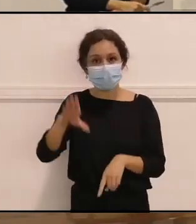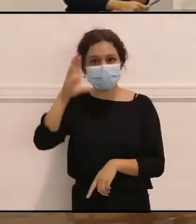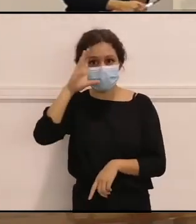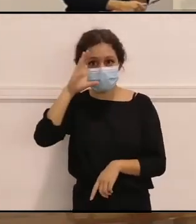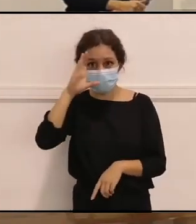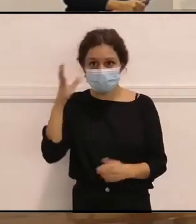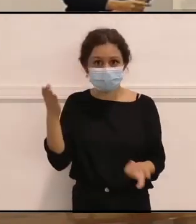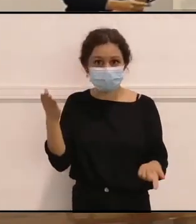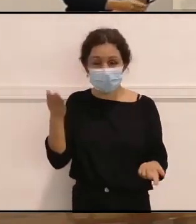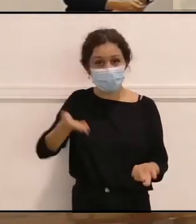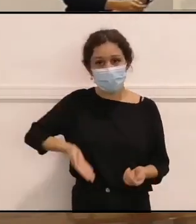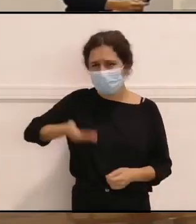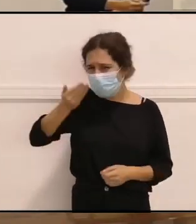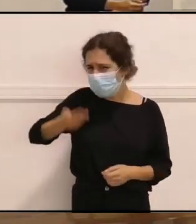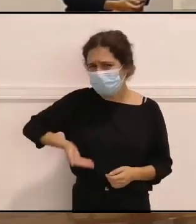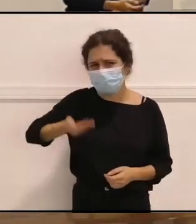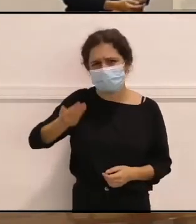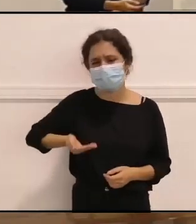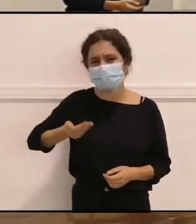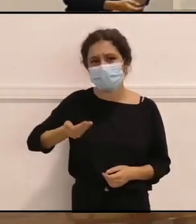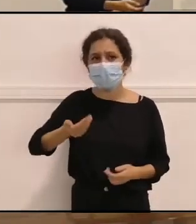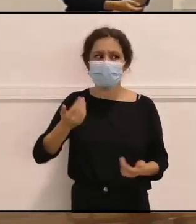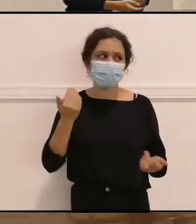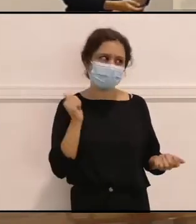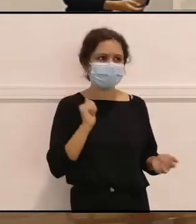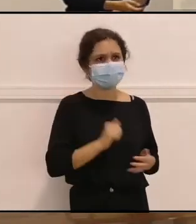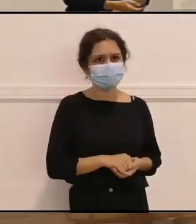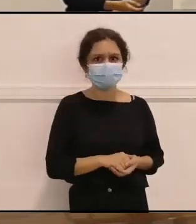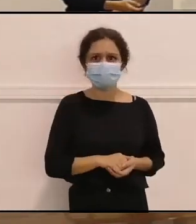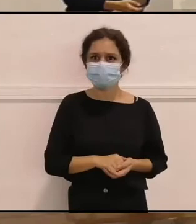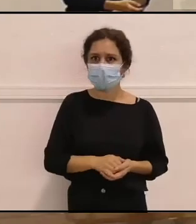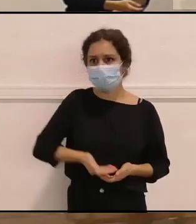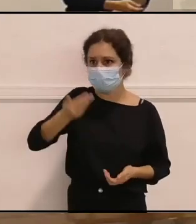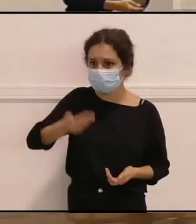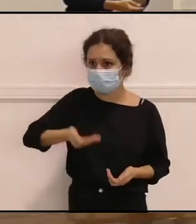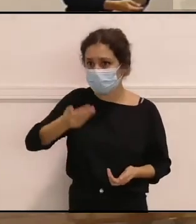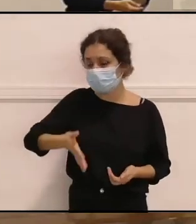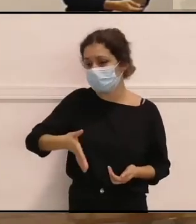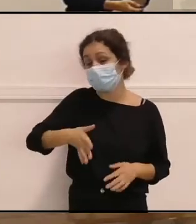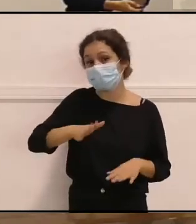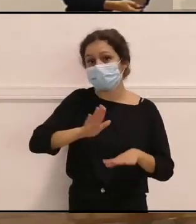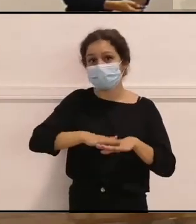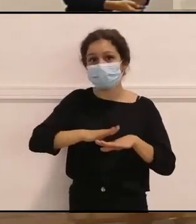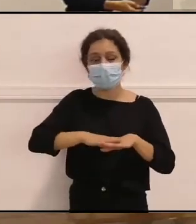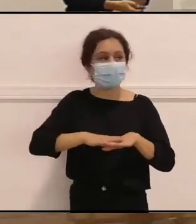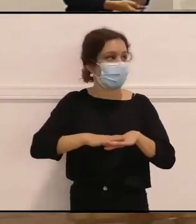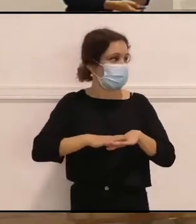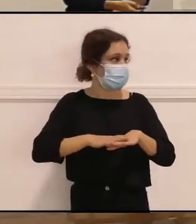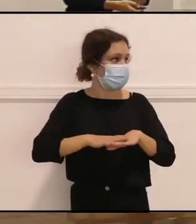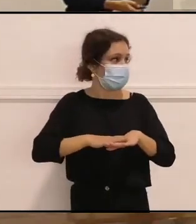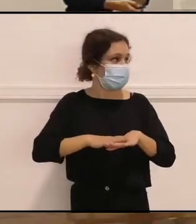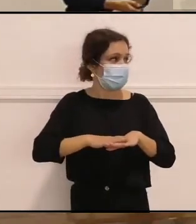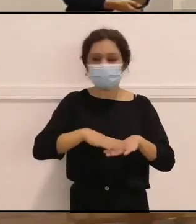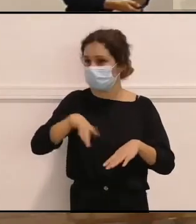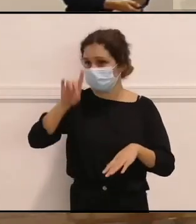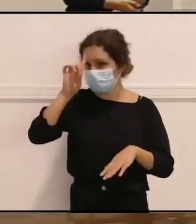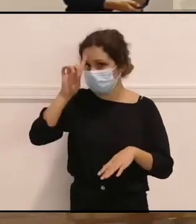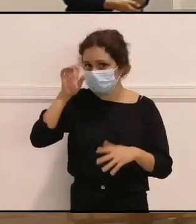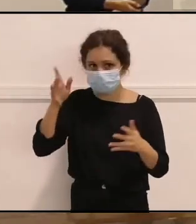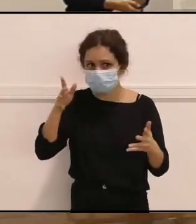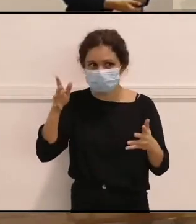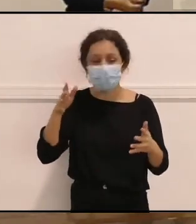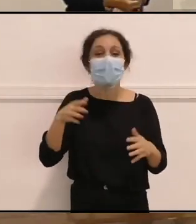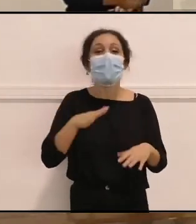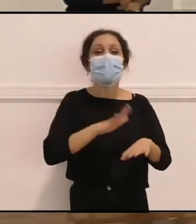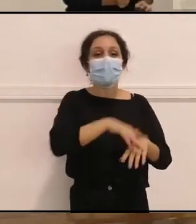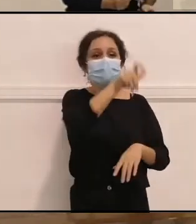es muy importante, es muy importante para conocer a la